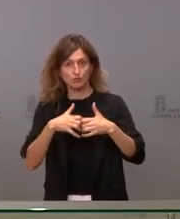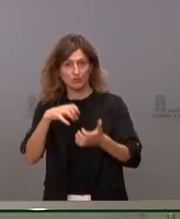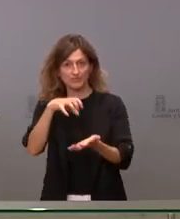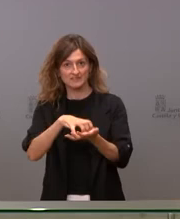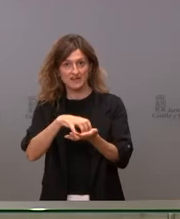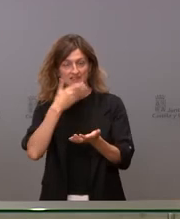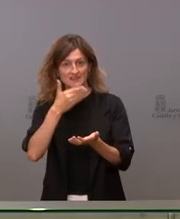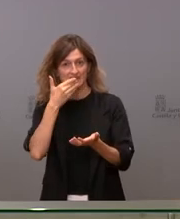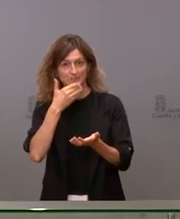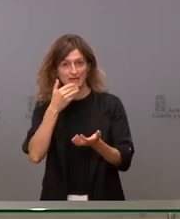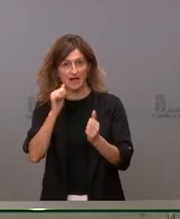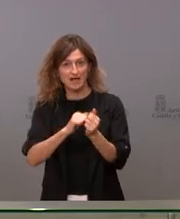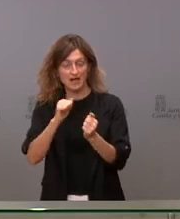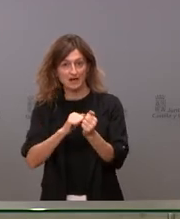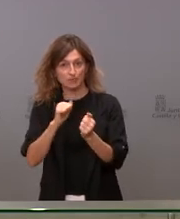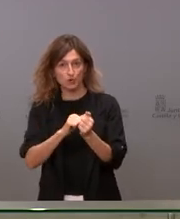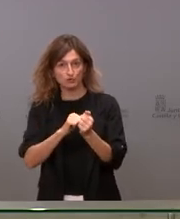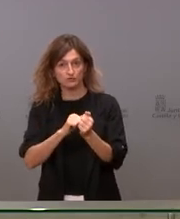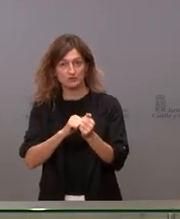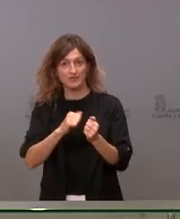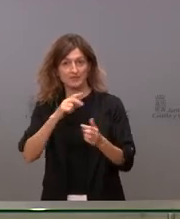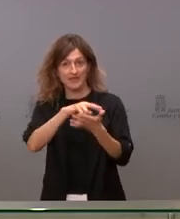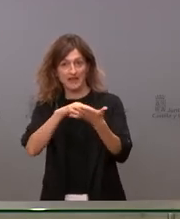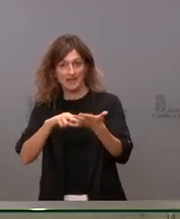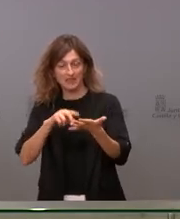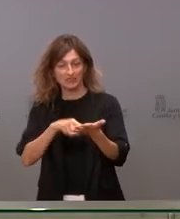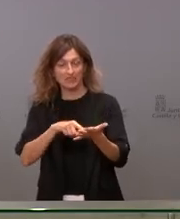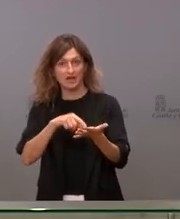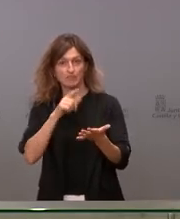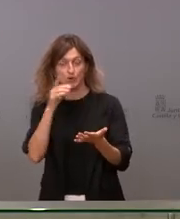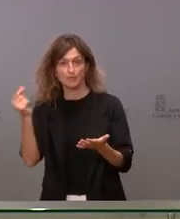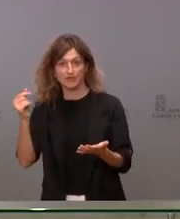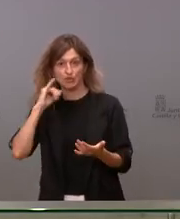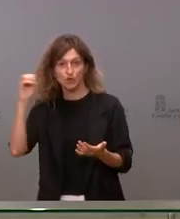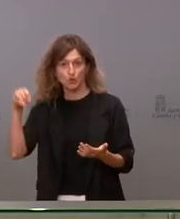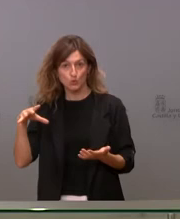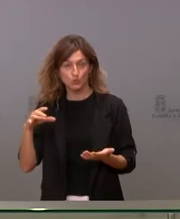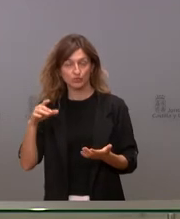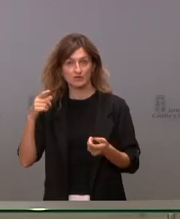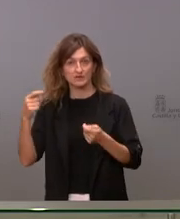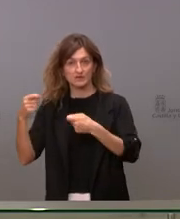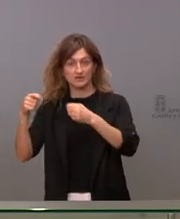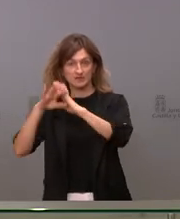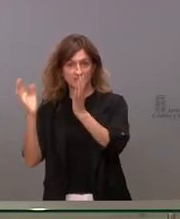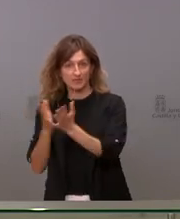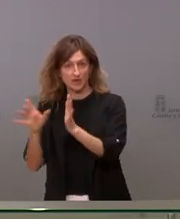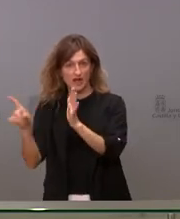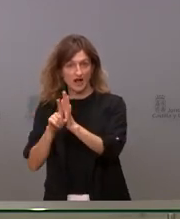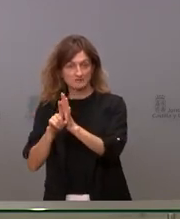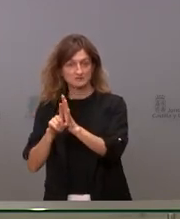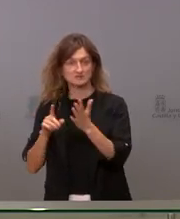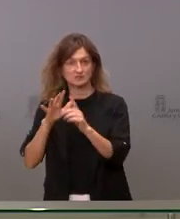térmica de quema de carbón de Aspontes la que tiene en Galicia porque dado el precio de la luz y cómo está el mercado internacional con el gas y demás